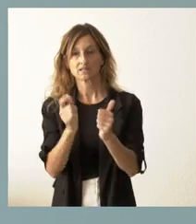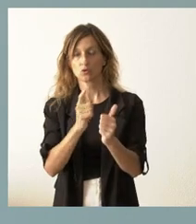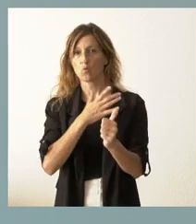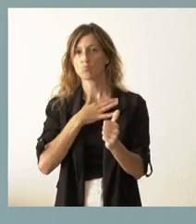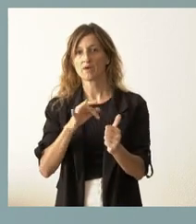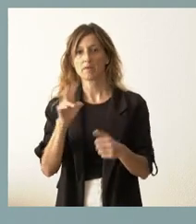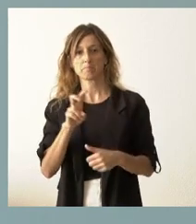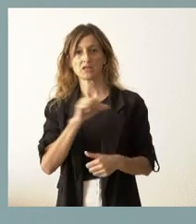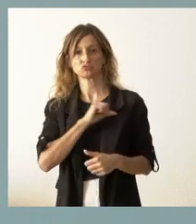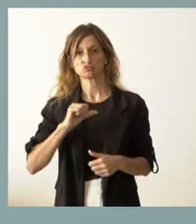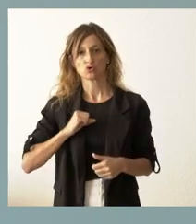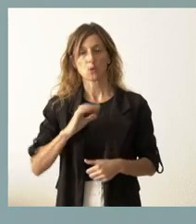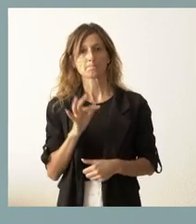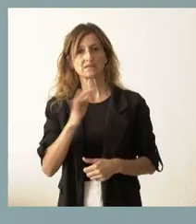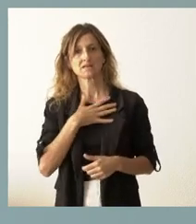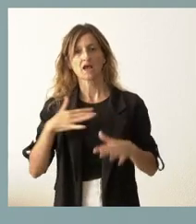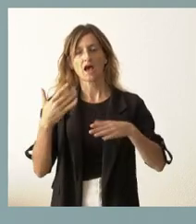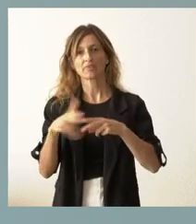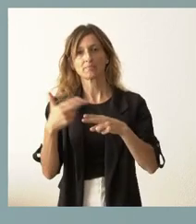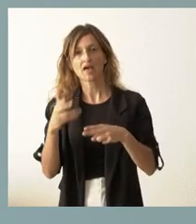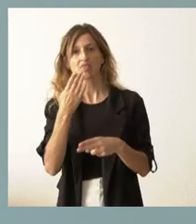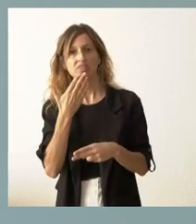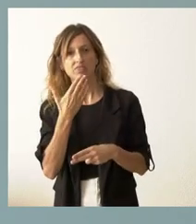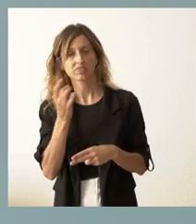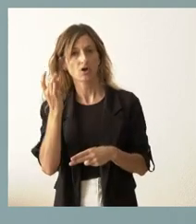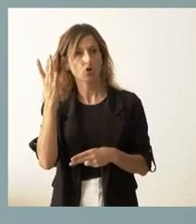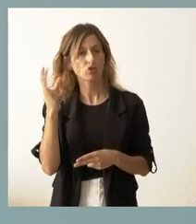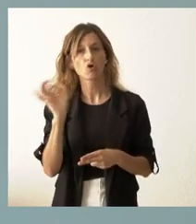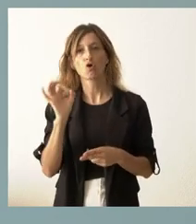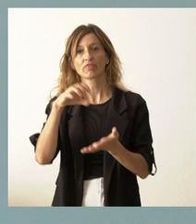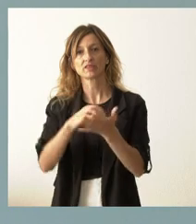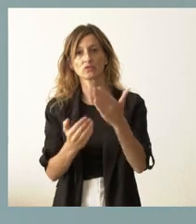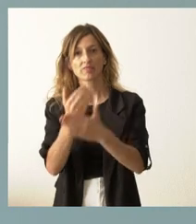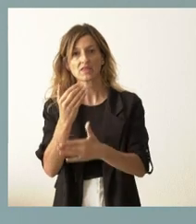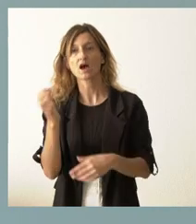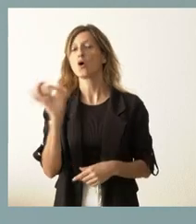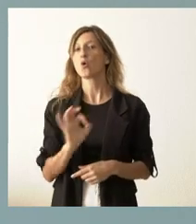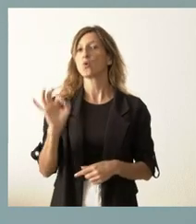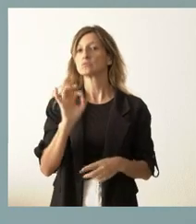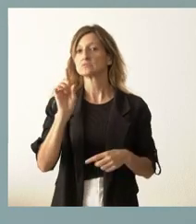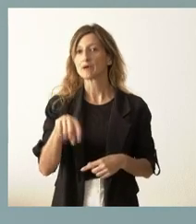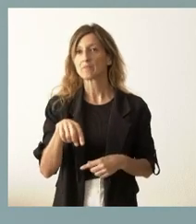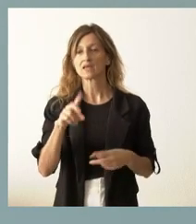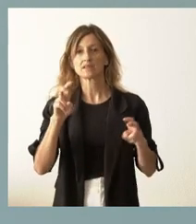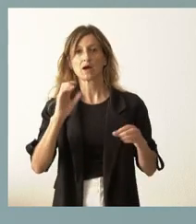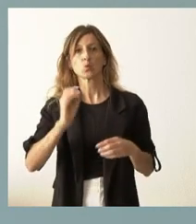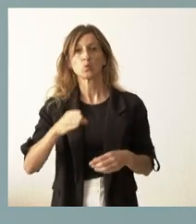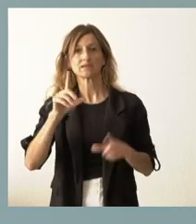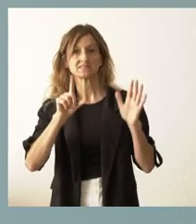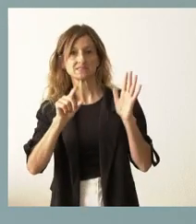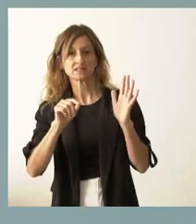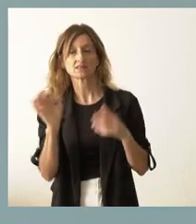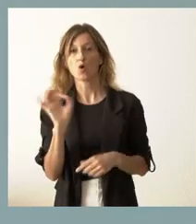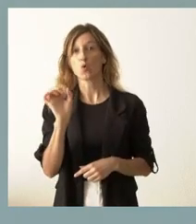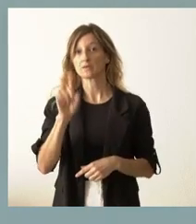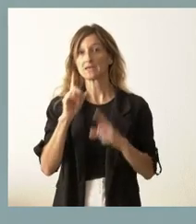pueden valerse por sí mismas, pero que quieren actividades de ocio, como pueden ser los centros de día, como puede ser el club de los 60 o como puede ser